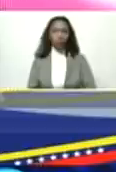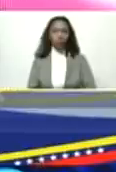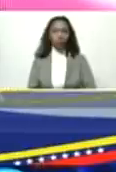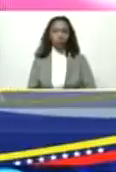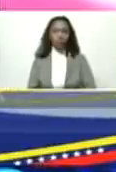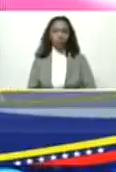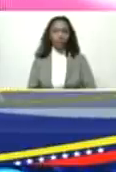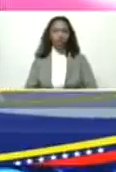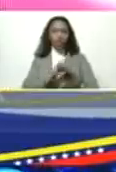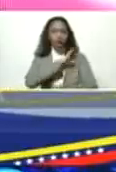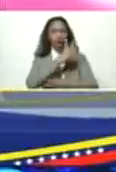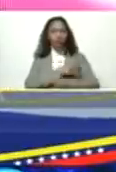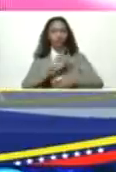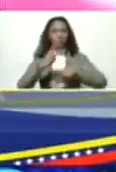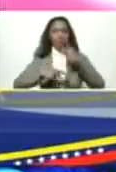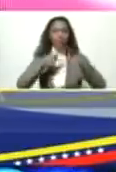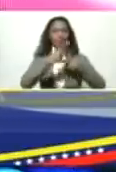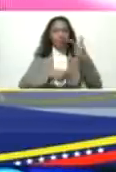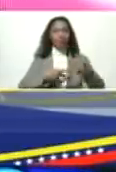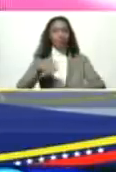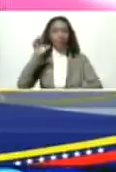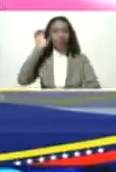son las fuerzas productivas del país